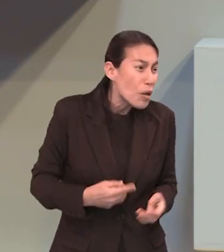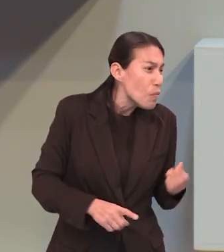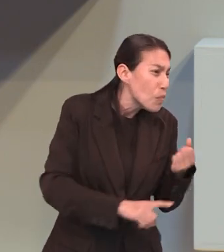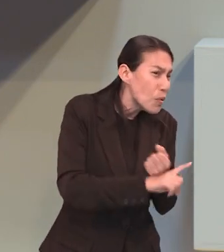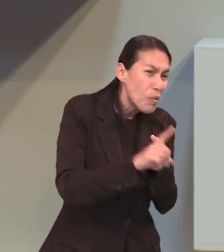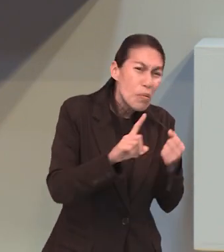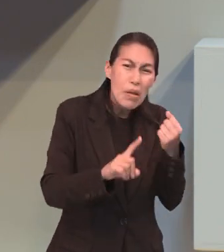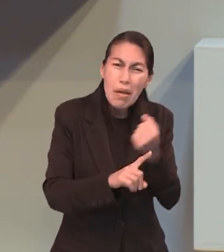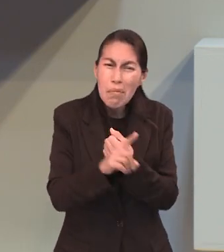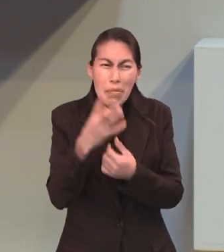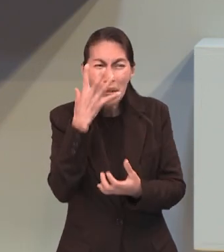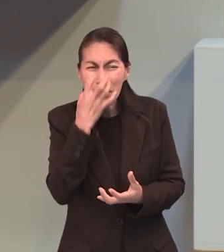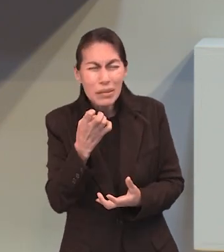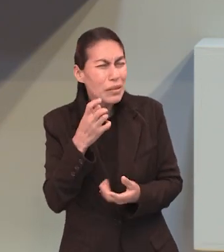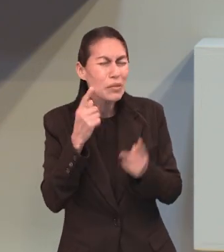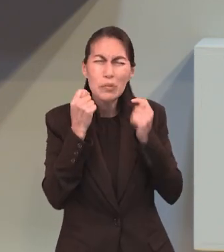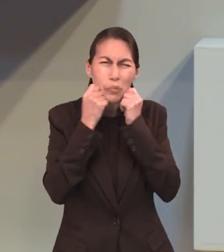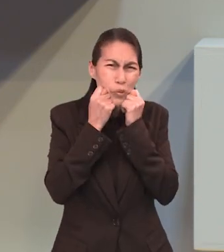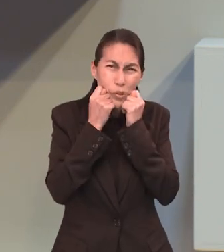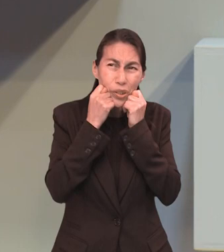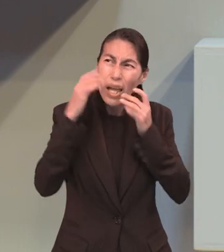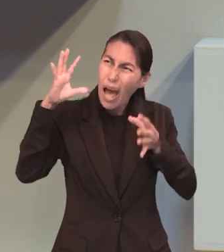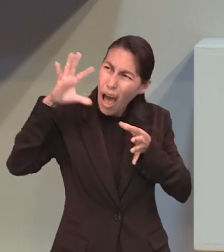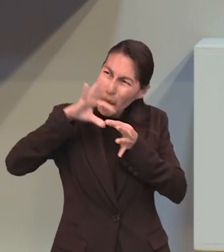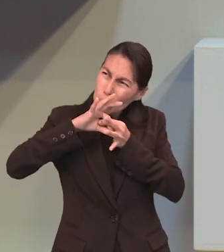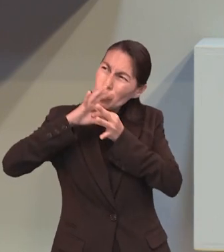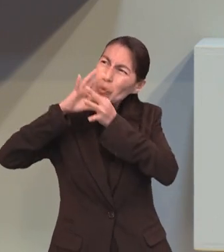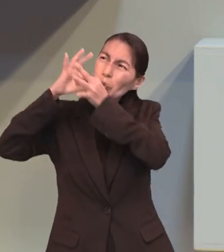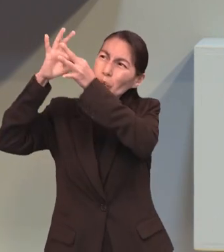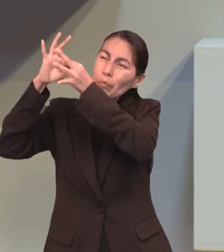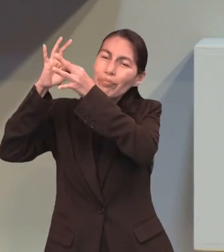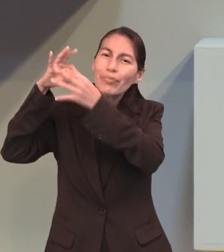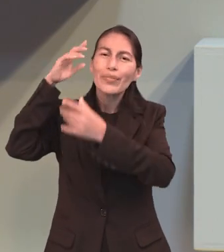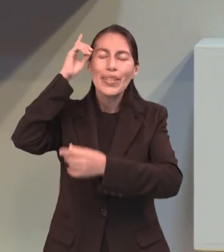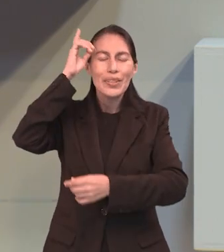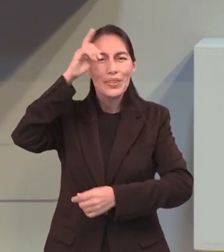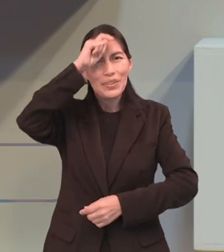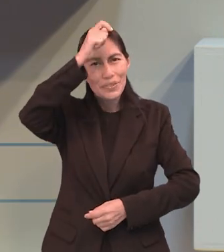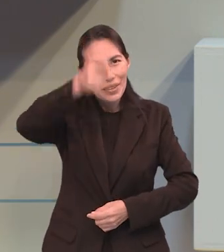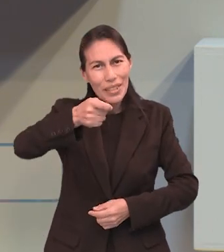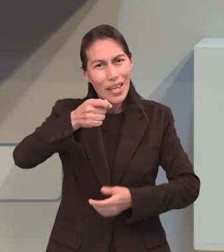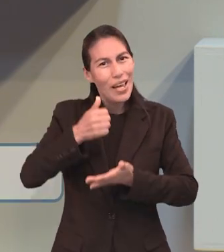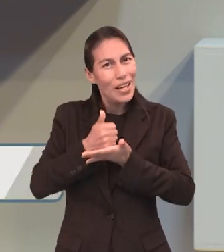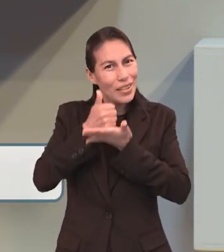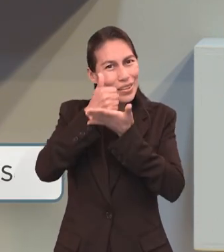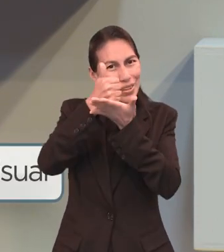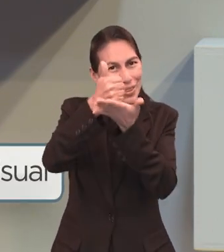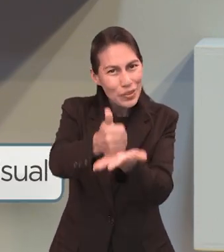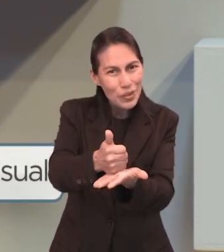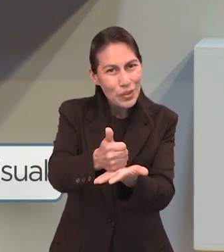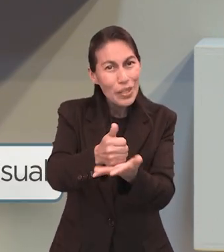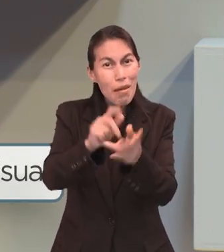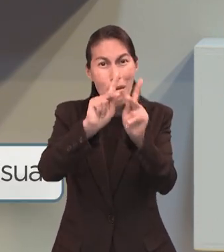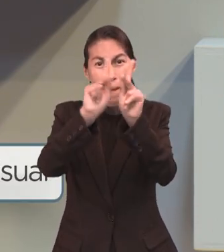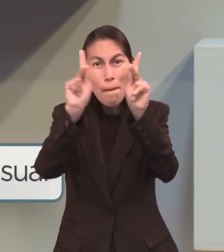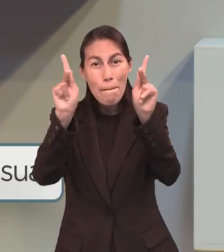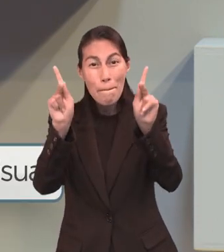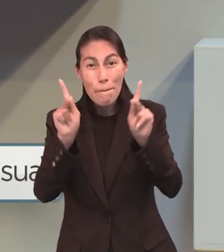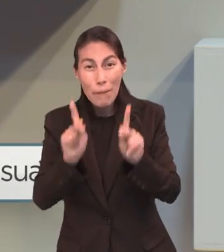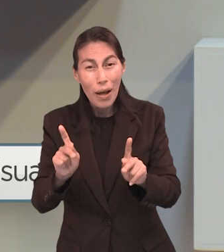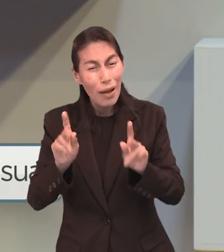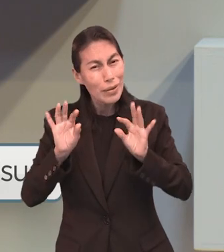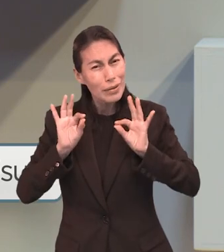esa paz en medio de tanta zozobra que vivimos día con día. Que Dios nos ayude, queridos amigos que nos